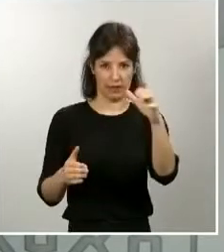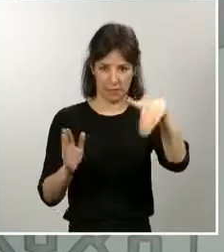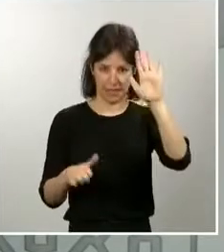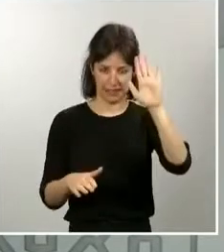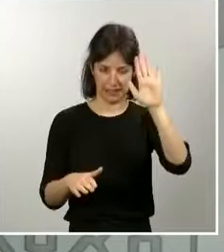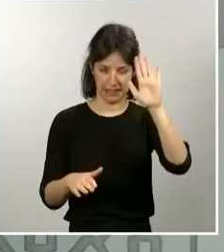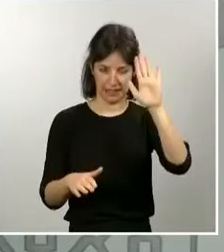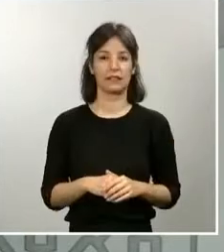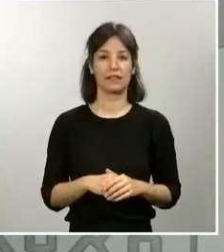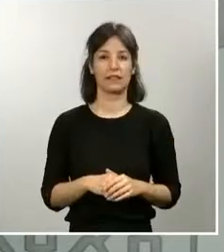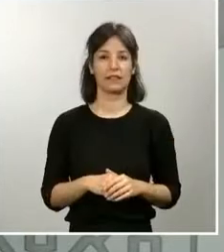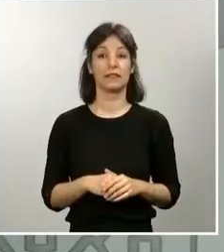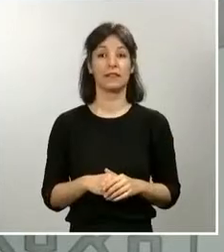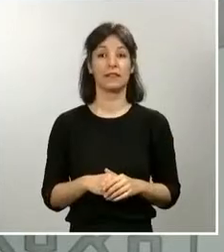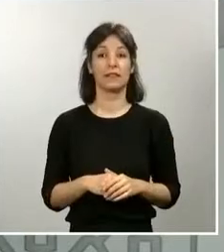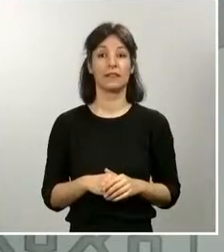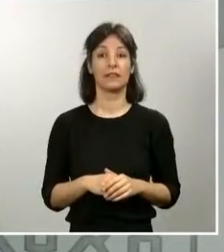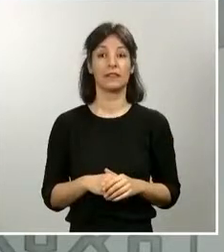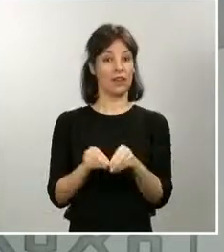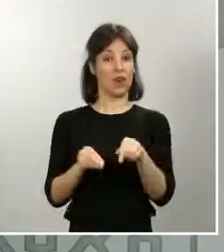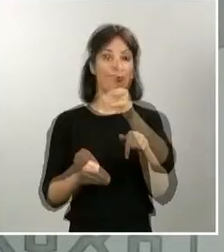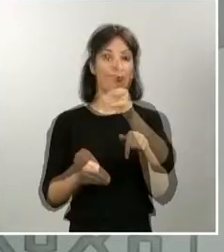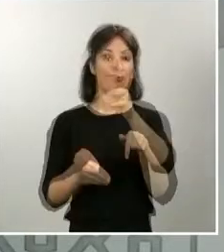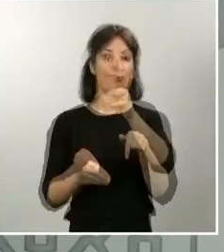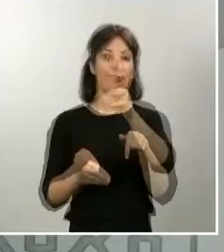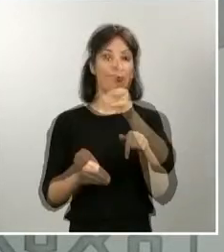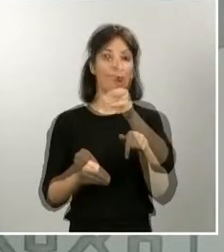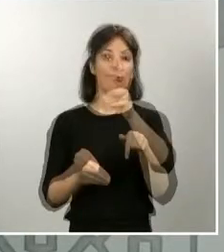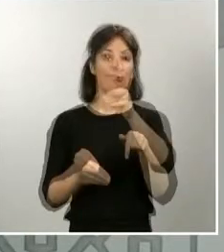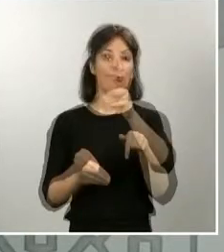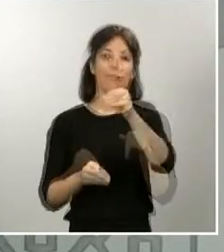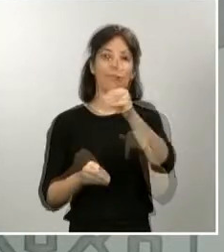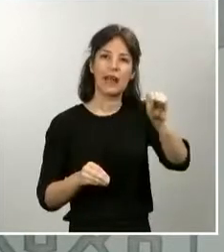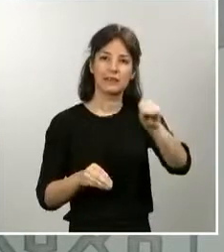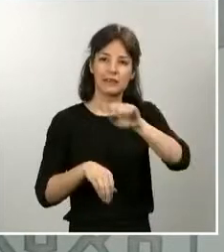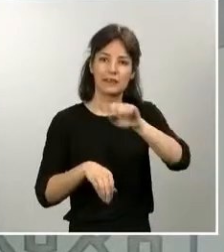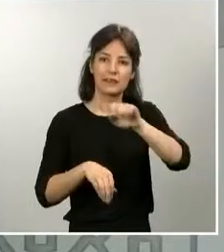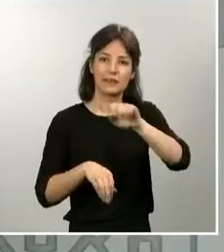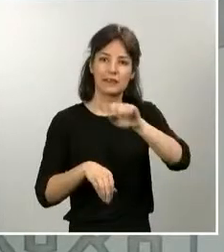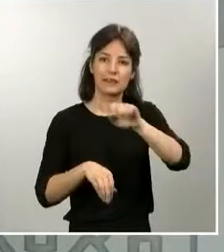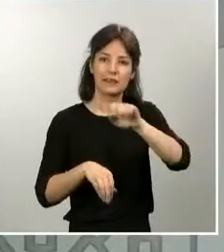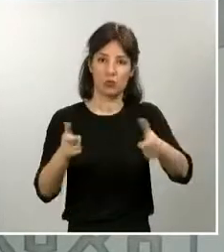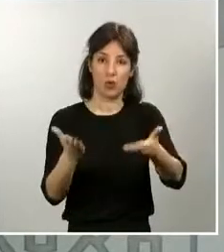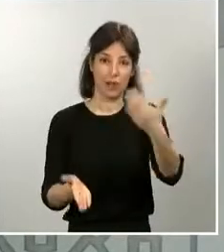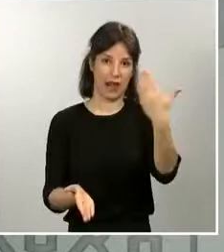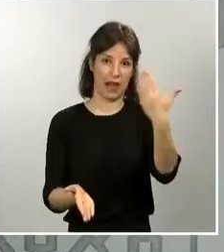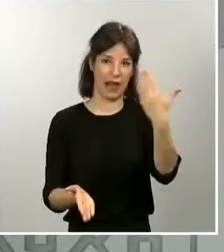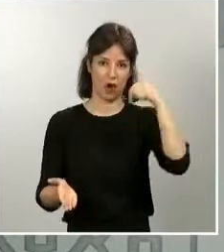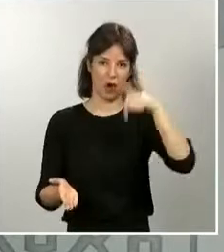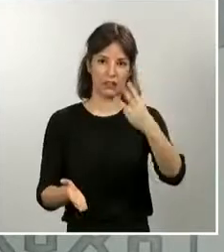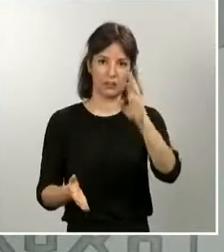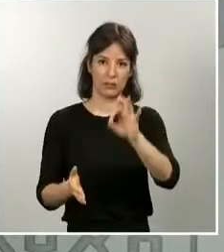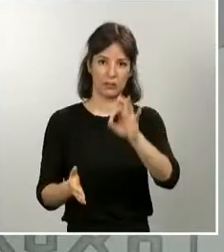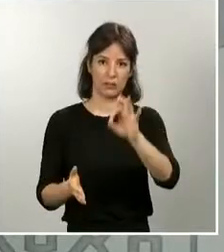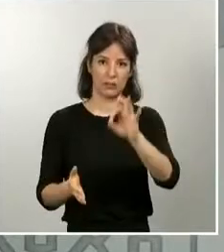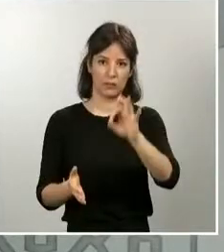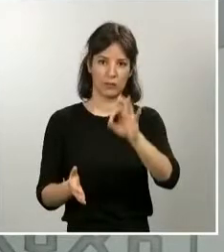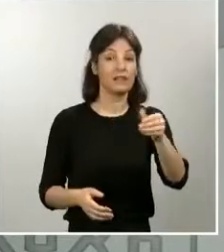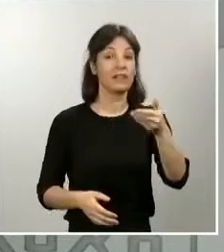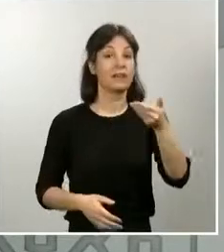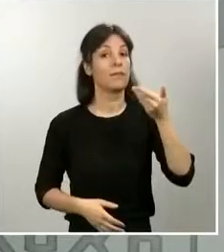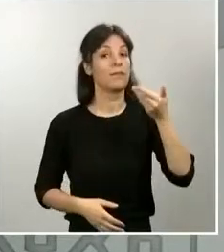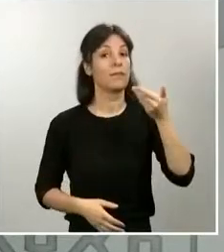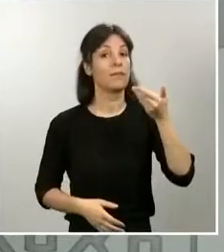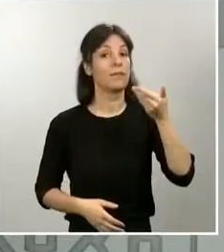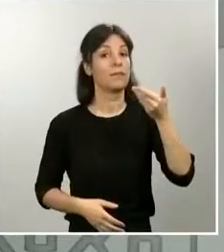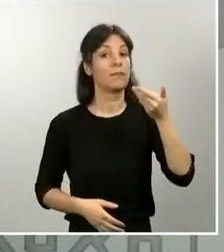número de casos es hoy de un 3% respecto al día de ayer. Es verdad que es importante que pasen unos días